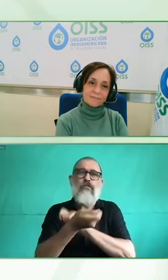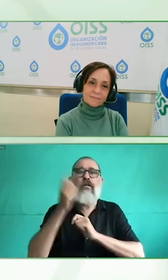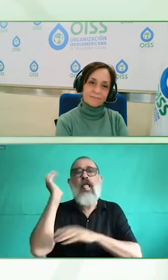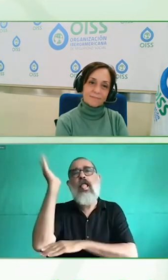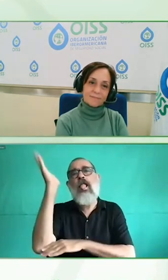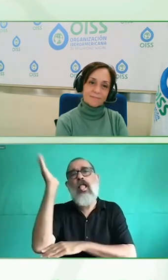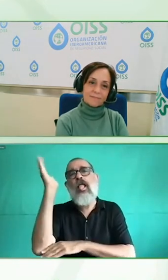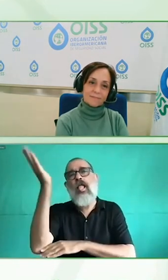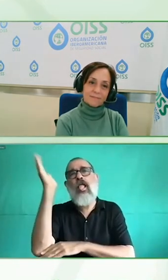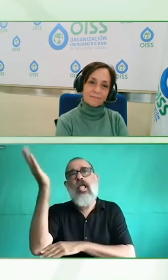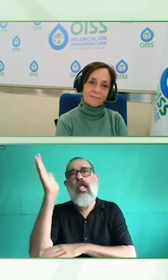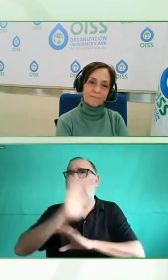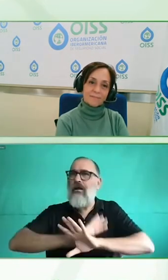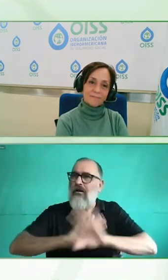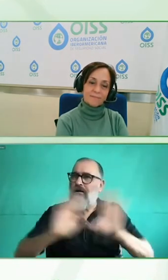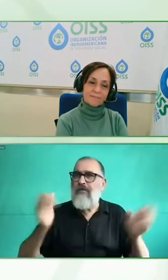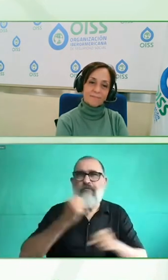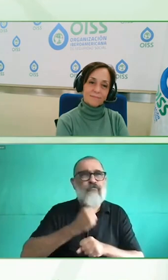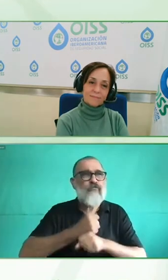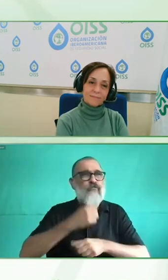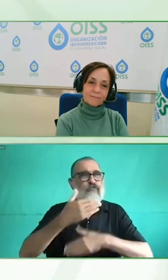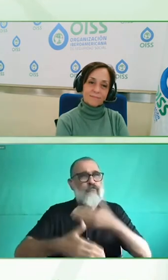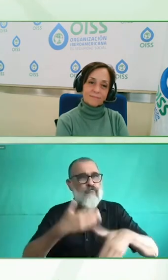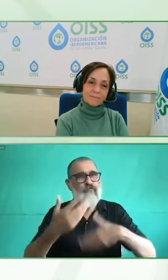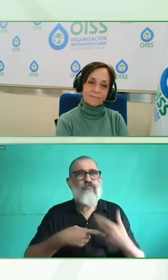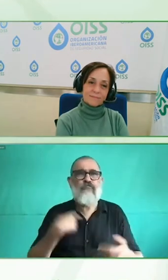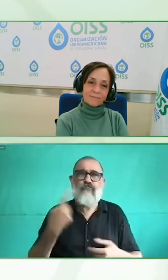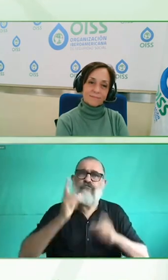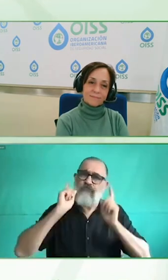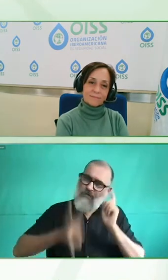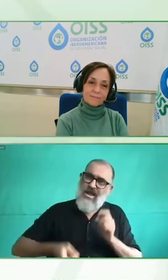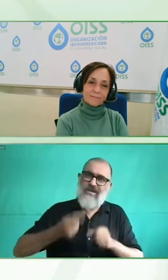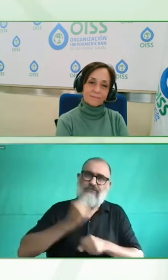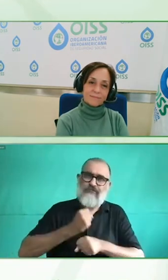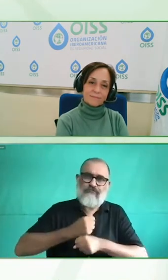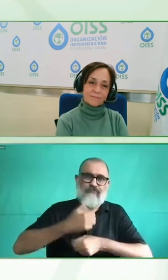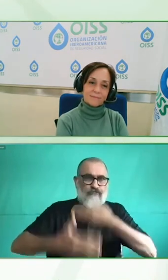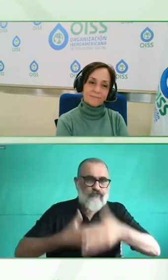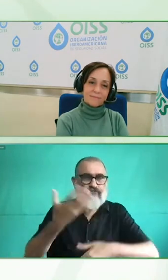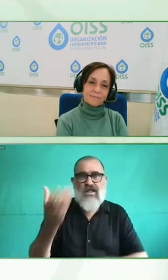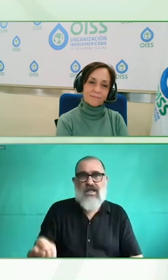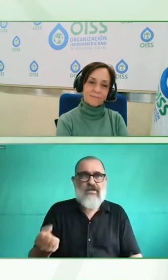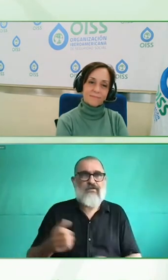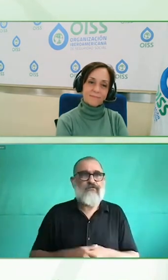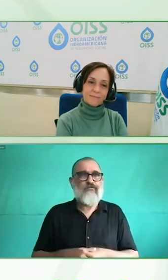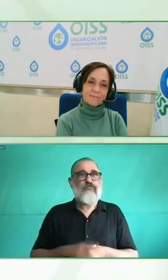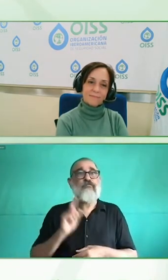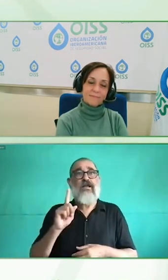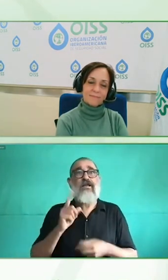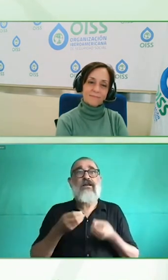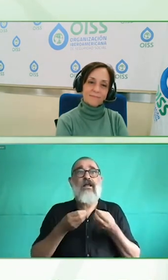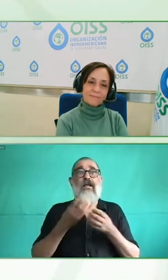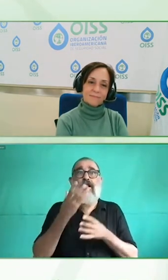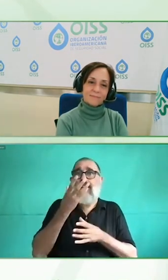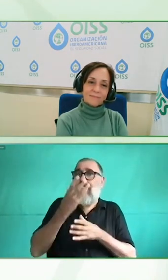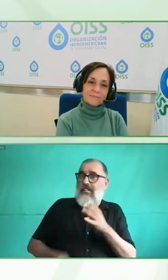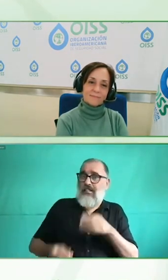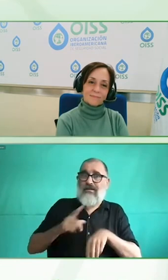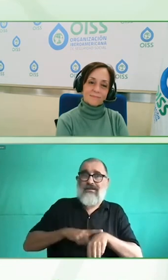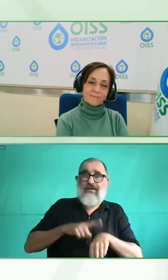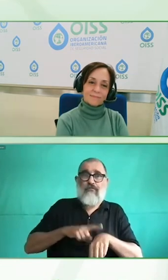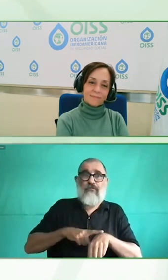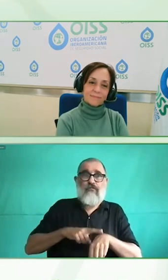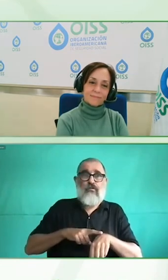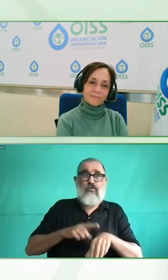cuando alguien te dice esto no es posible esto no es posible y estoy hilando con el comentario justo con el que recaba esto no es posible hasta que nos